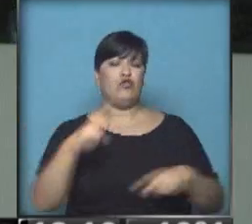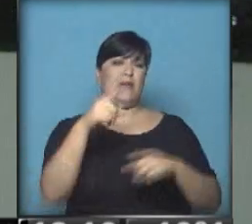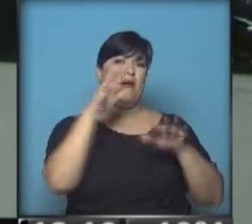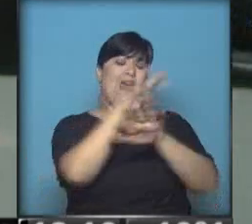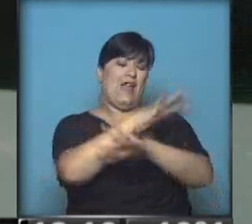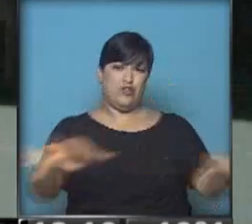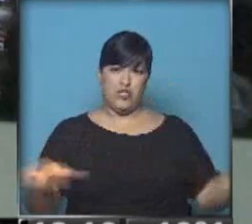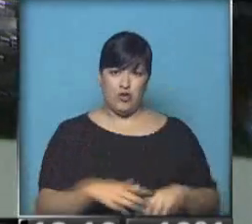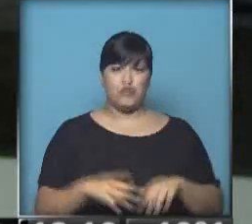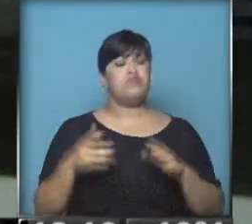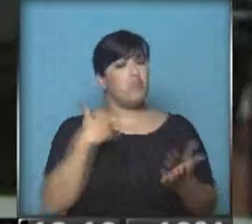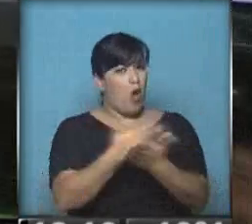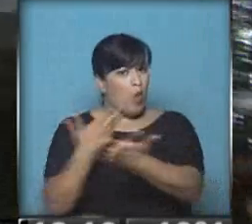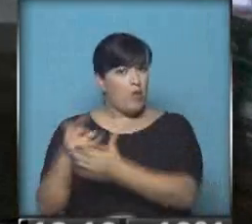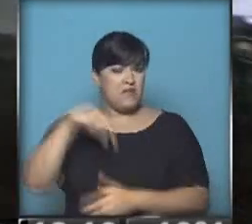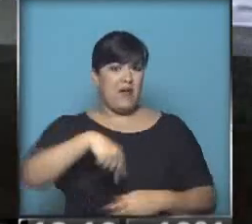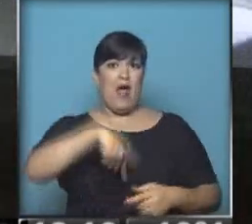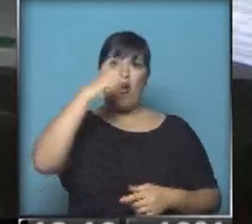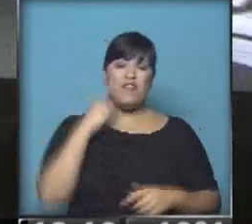Buenísimo, Ale. Propuestas para esta jornada feriado en todo el país. ¡Gracias!